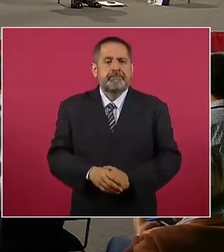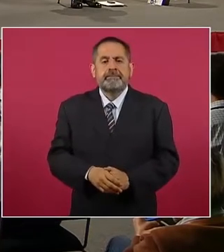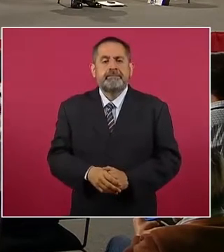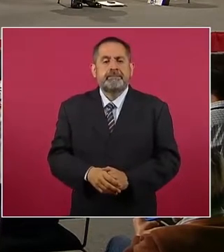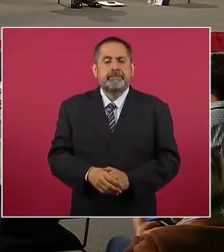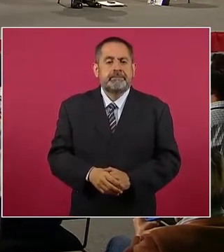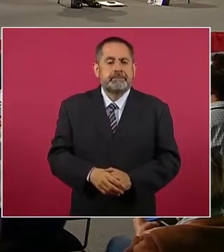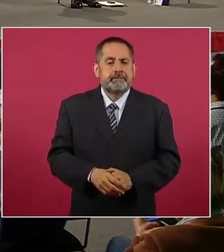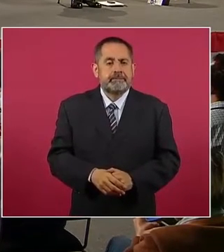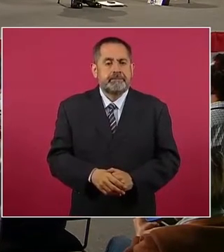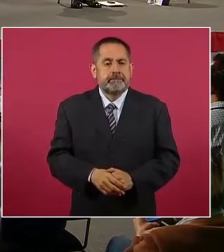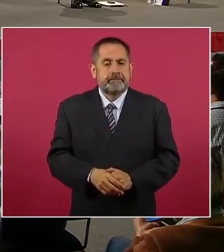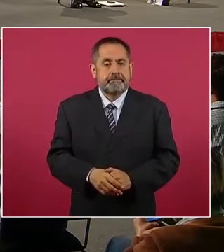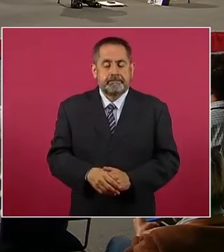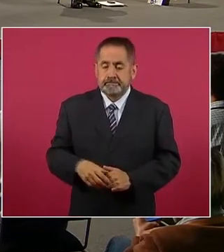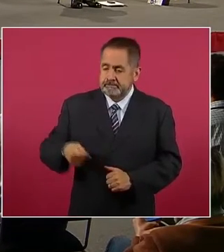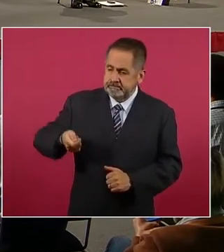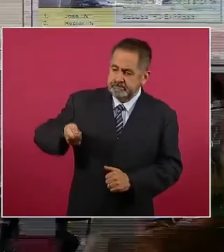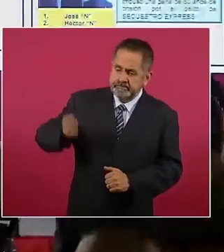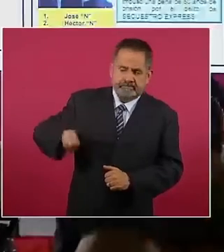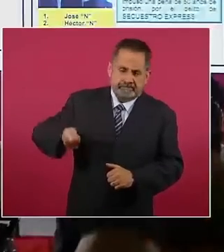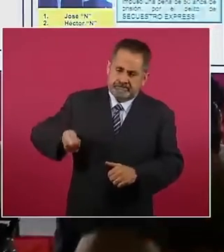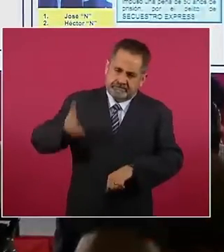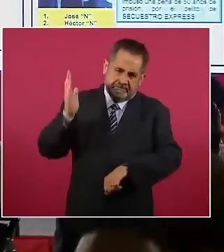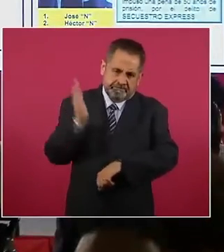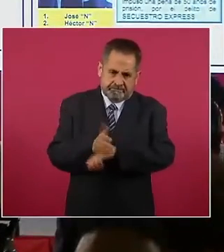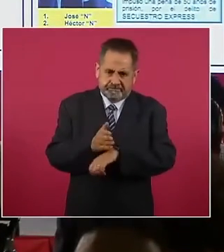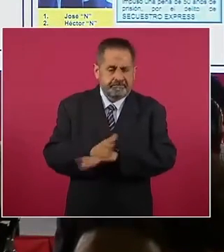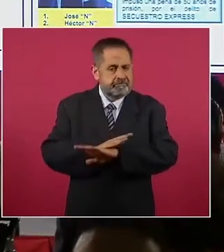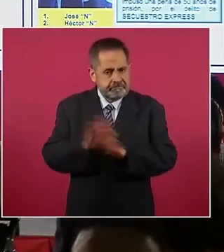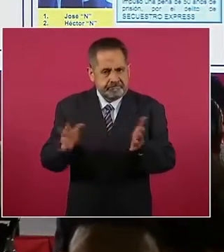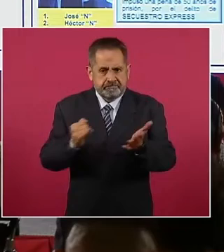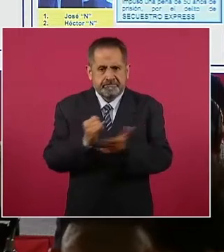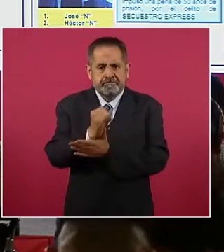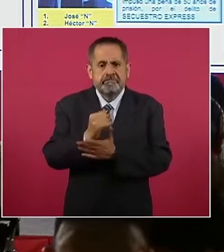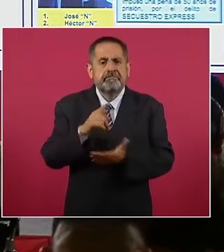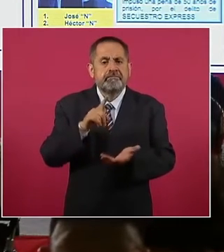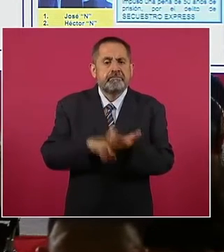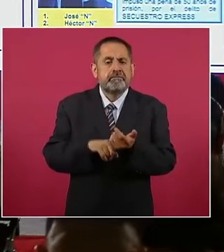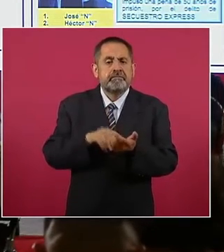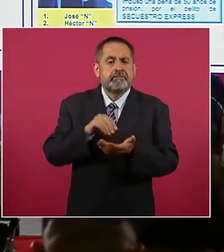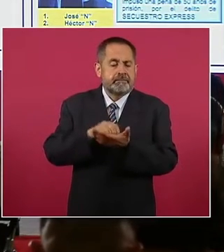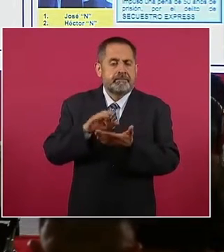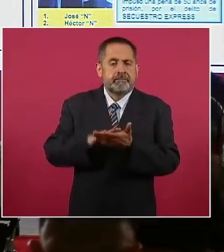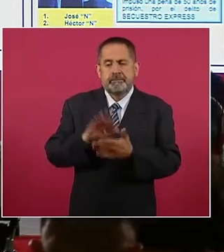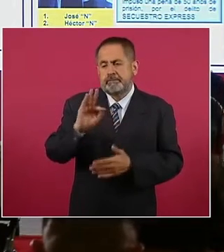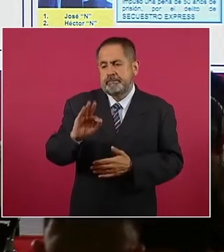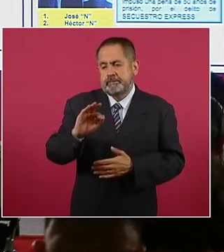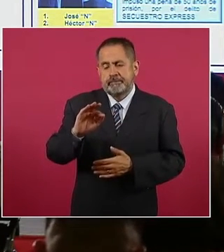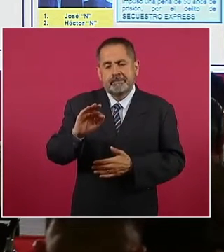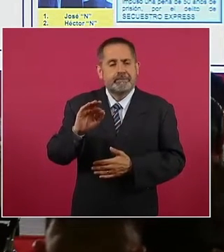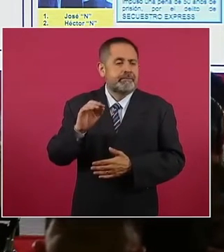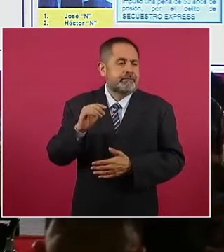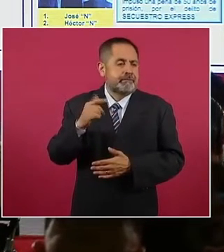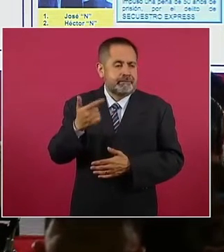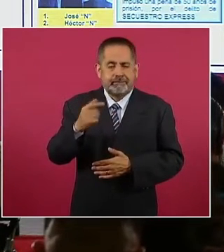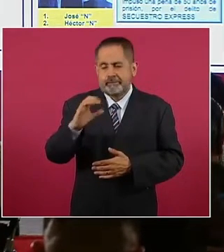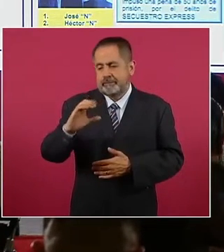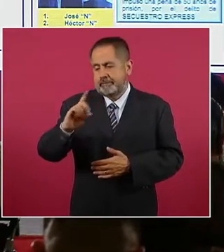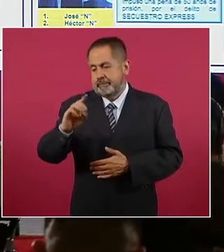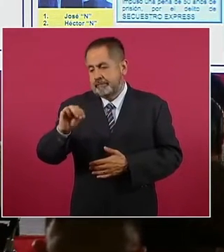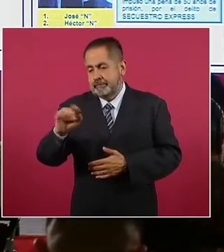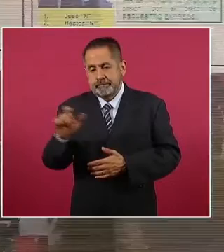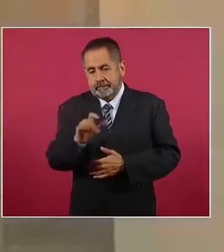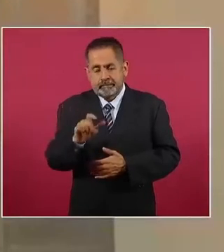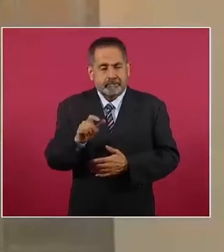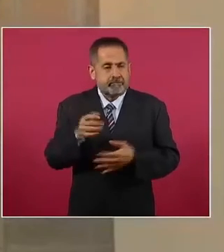Como parte de las sentencias relevantes obtenidas por la Fiscalía General de Justicia de la Ciudad de México ante el Tribunal Superior de